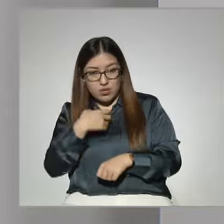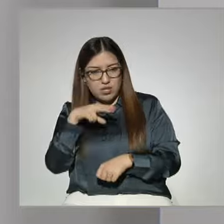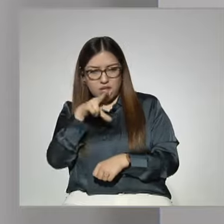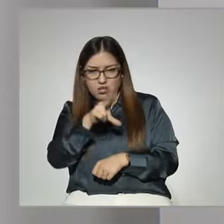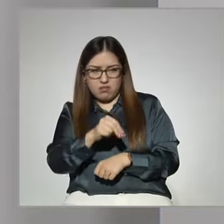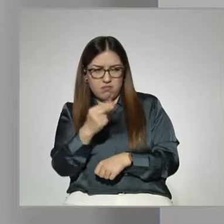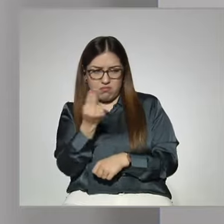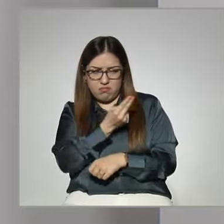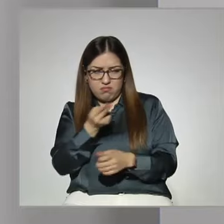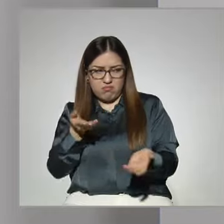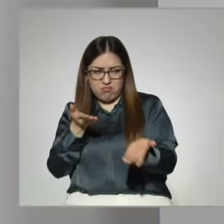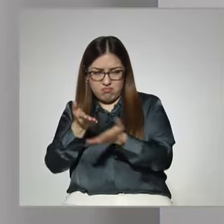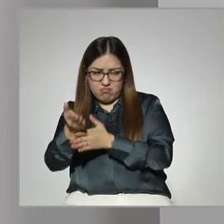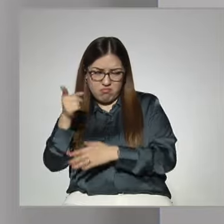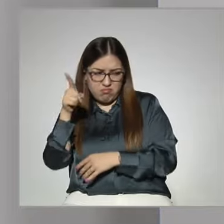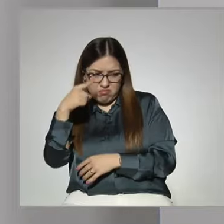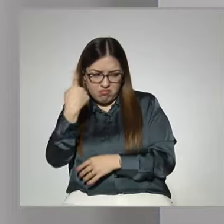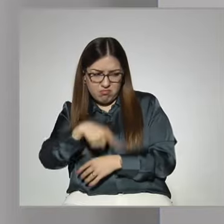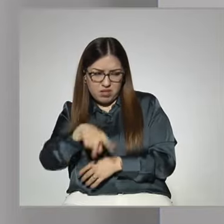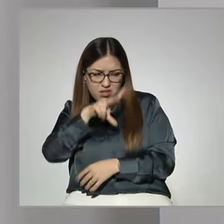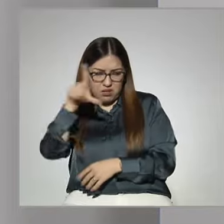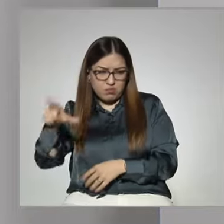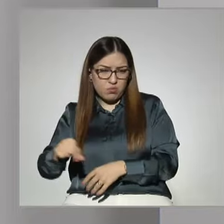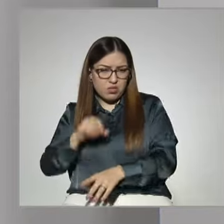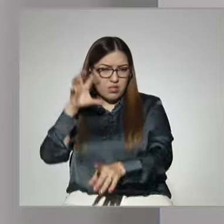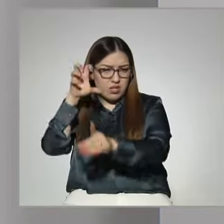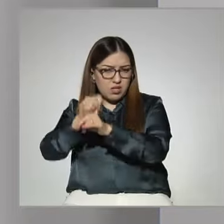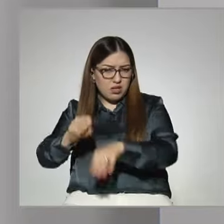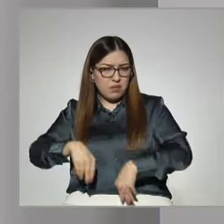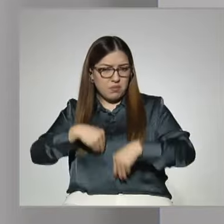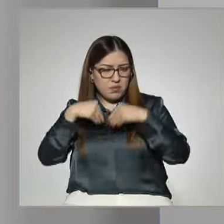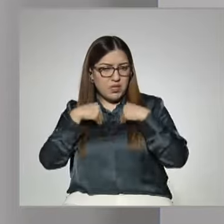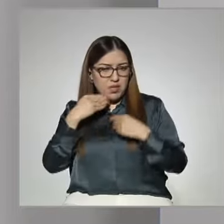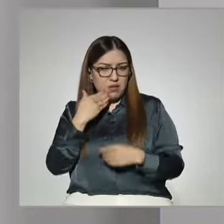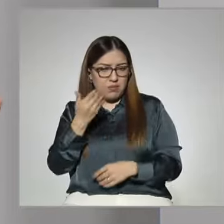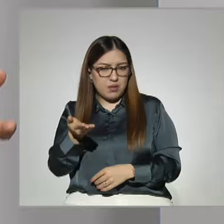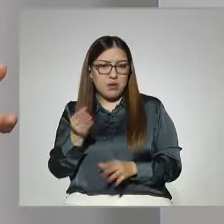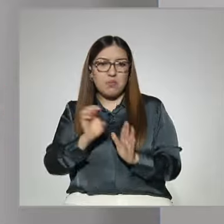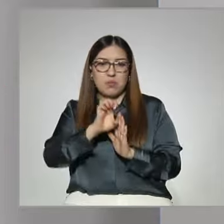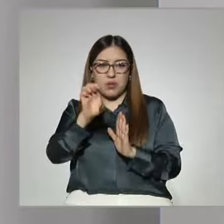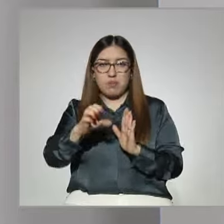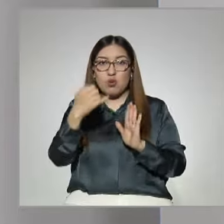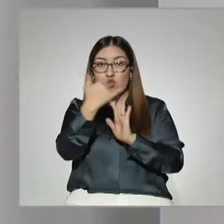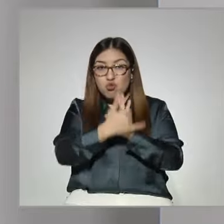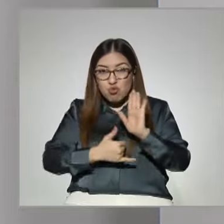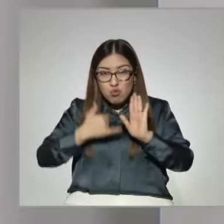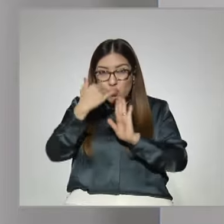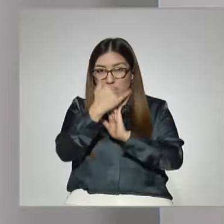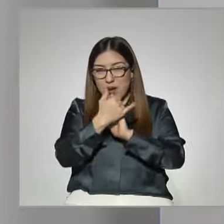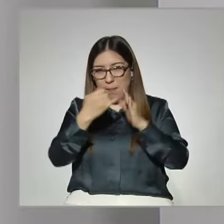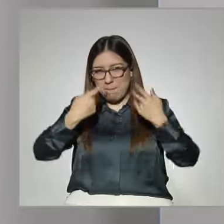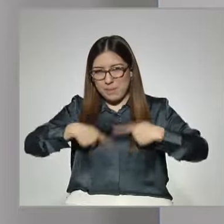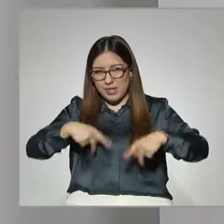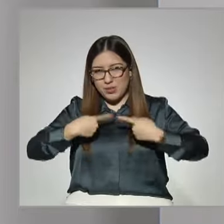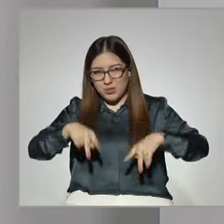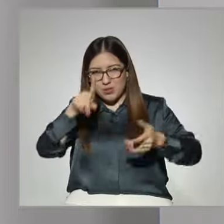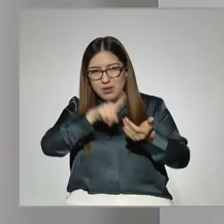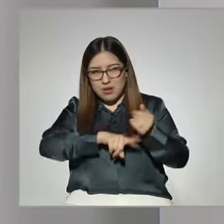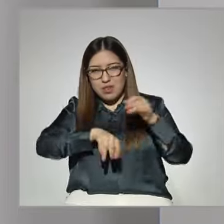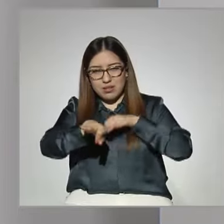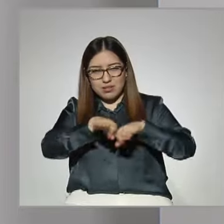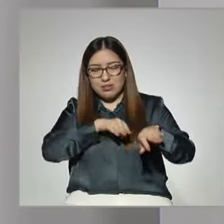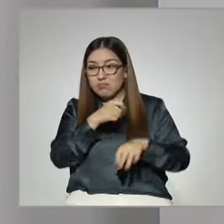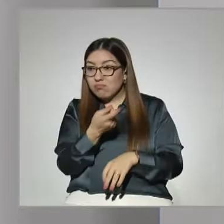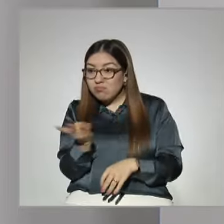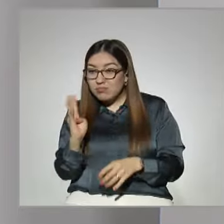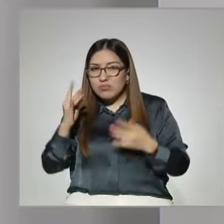un modo de vida, pues, solvente, el caso de los youtubers, por ejemplo, ¿no? Los muchachos ven